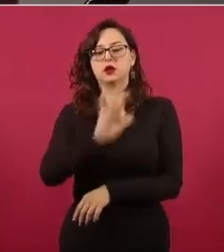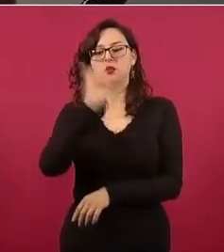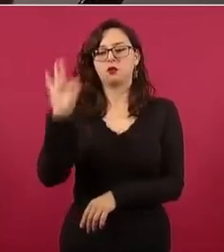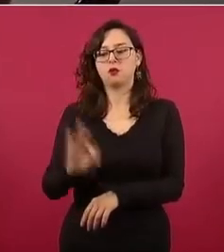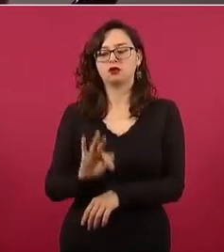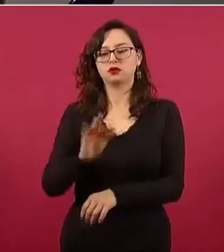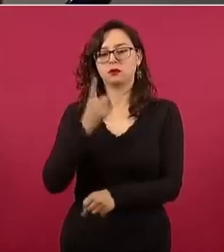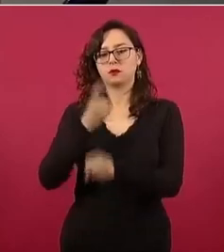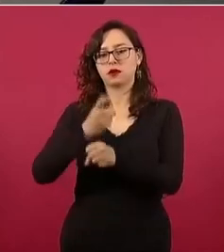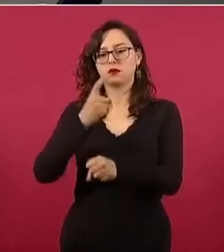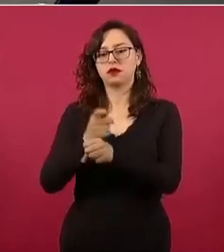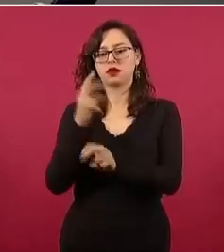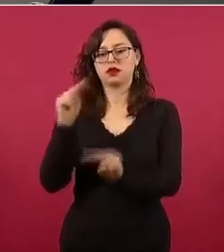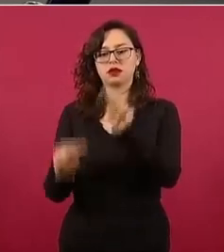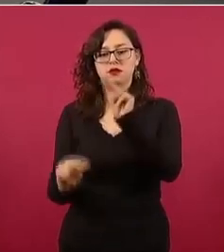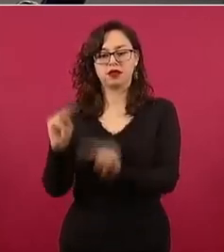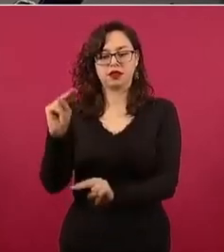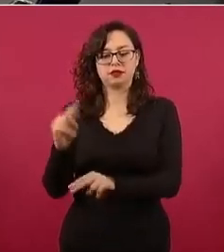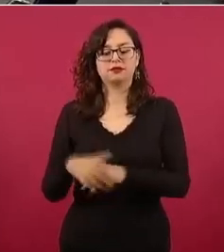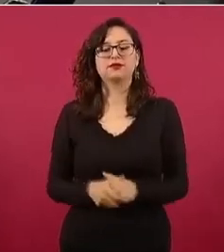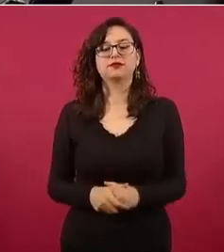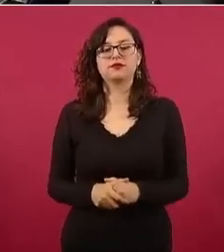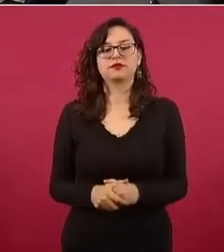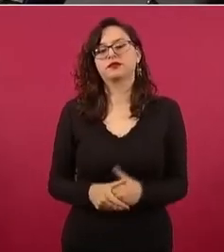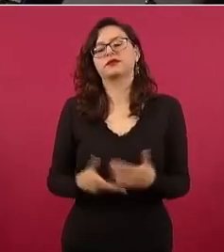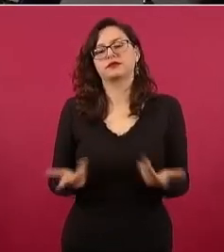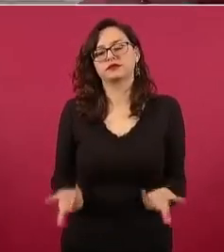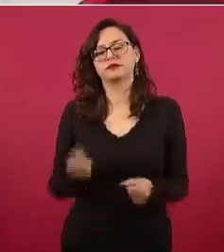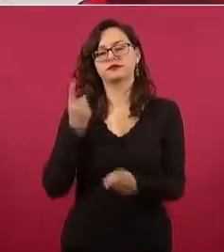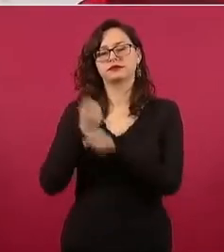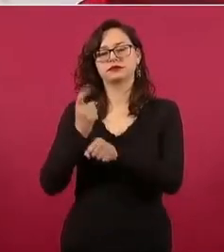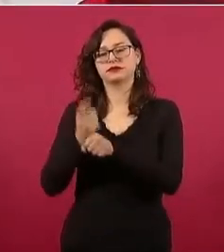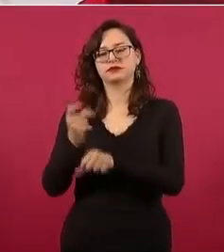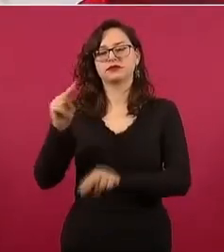nivel. En primer nivel son los centros de salud.